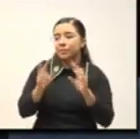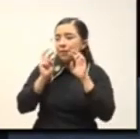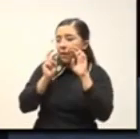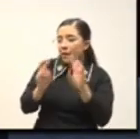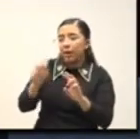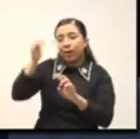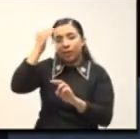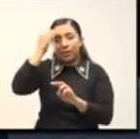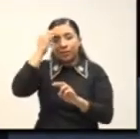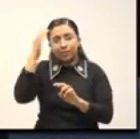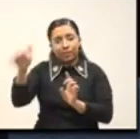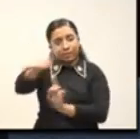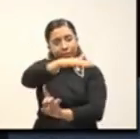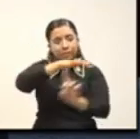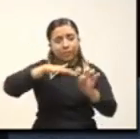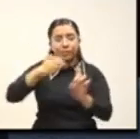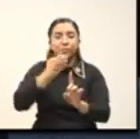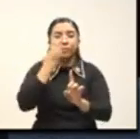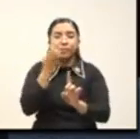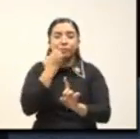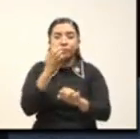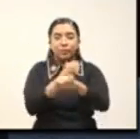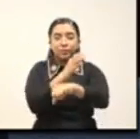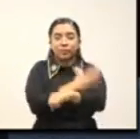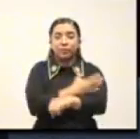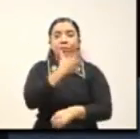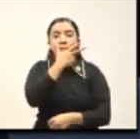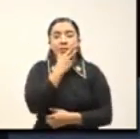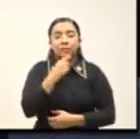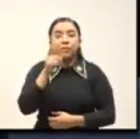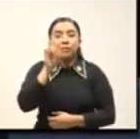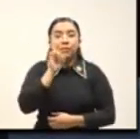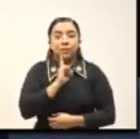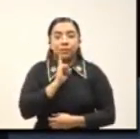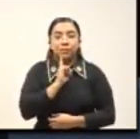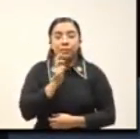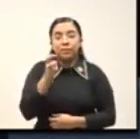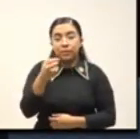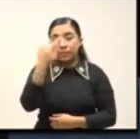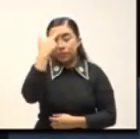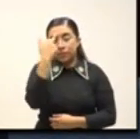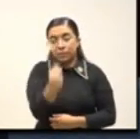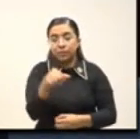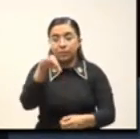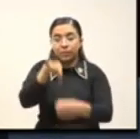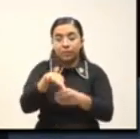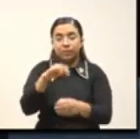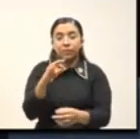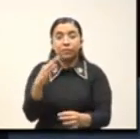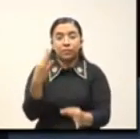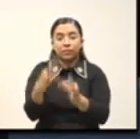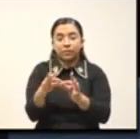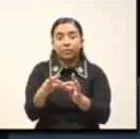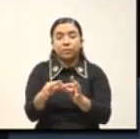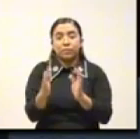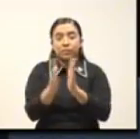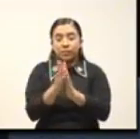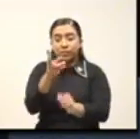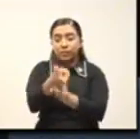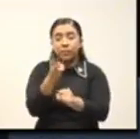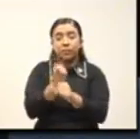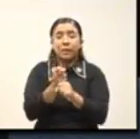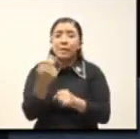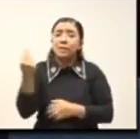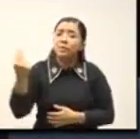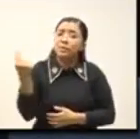vanguardista en nuestro entorno escolar. Compañeras y compañeros legisladores, por eso los invito a votar a favor al presidente exhorto, ya que son bien